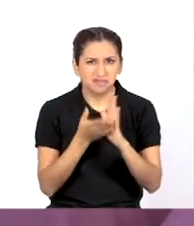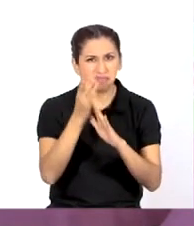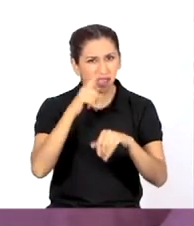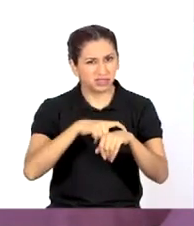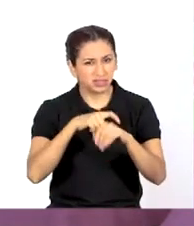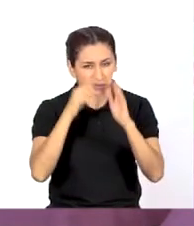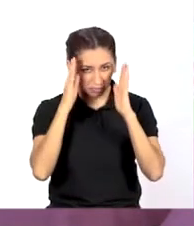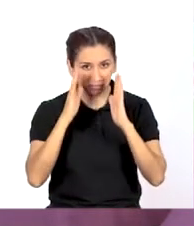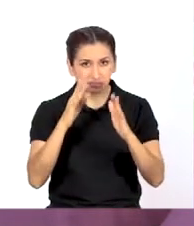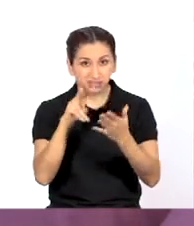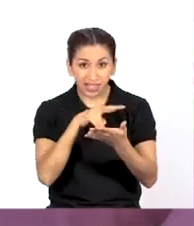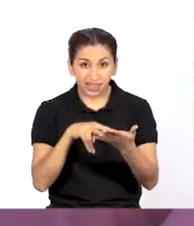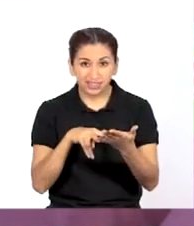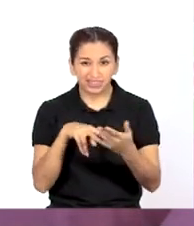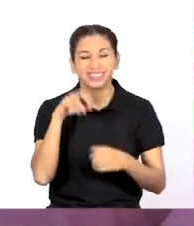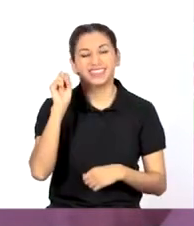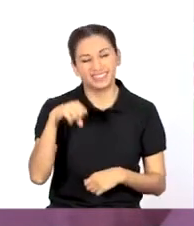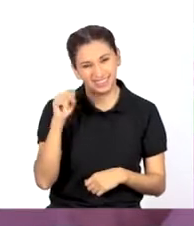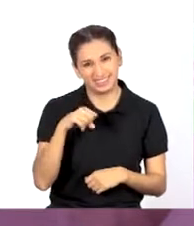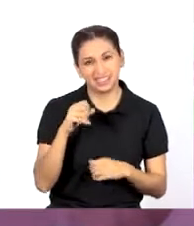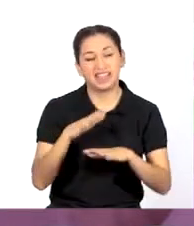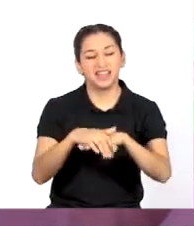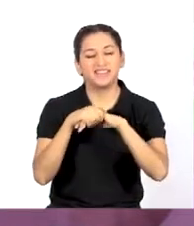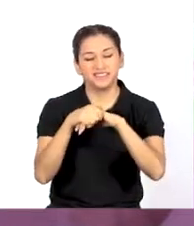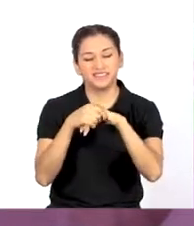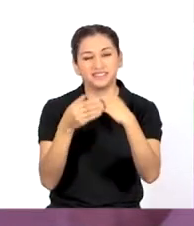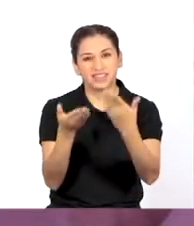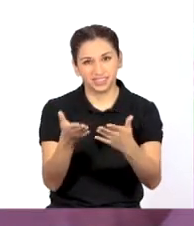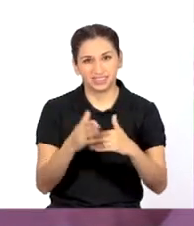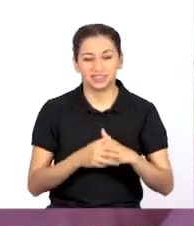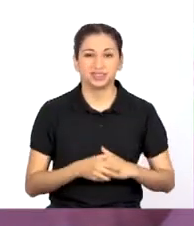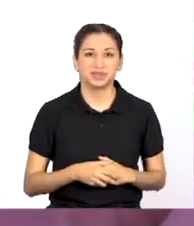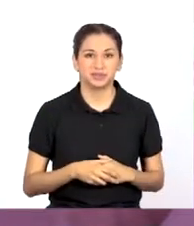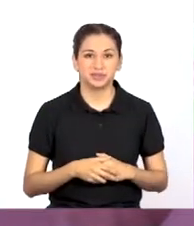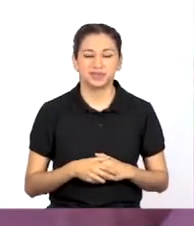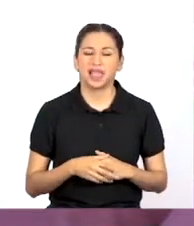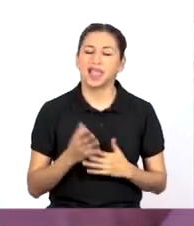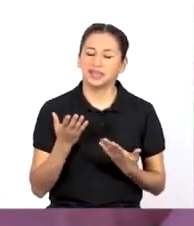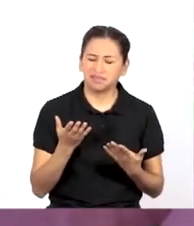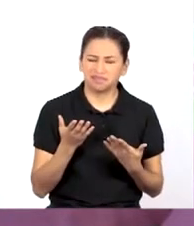más tiempo a la lectura. ¡Sí! ¡Felicitaciones!